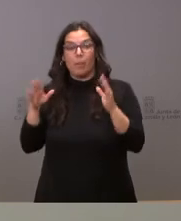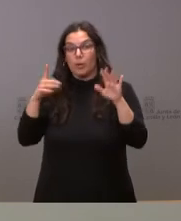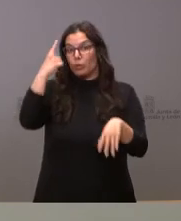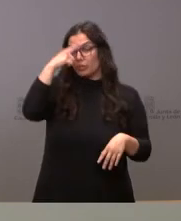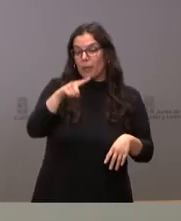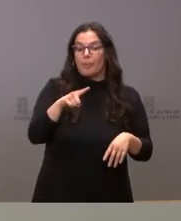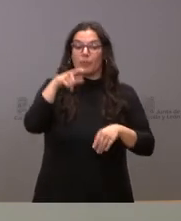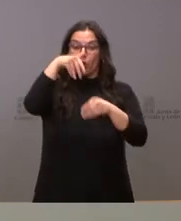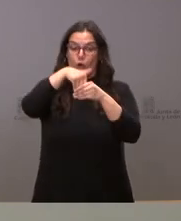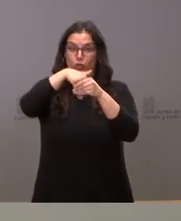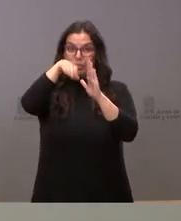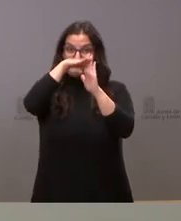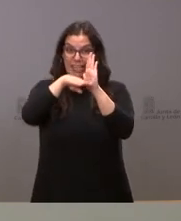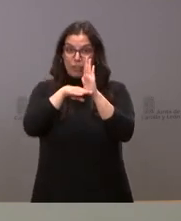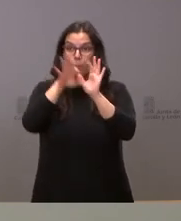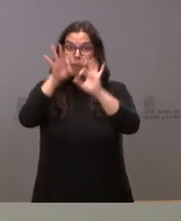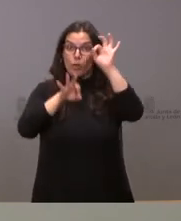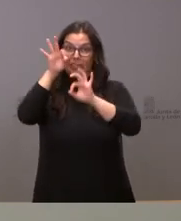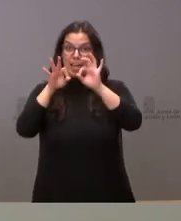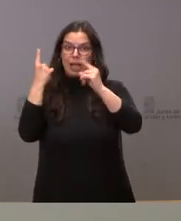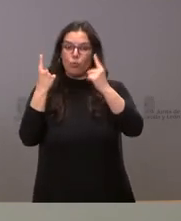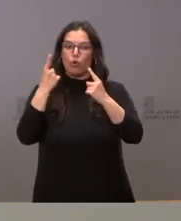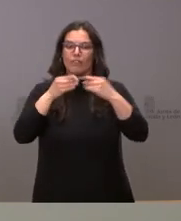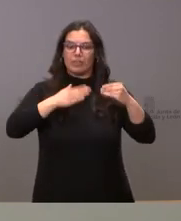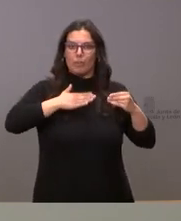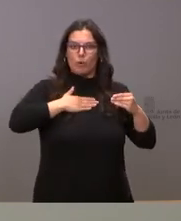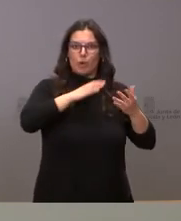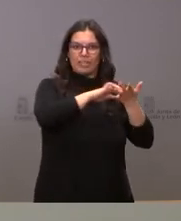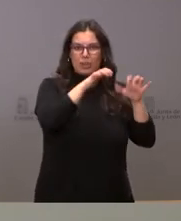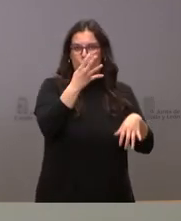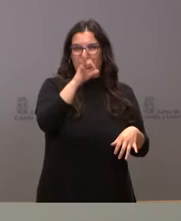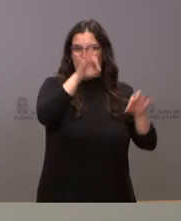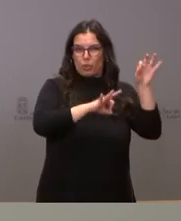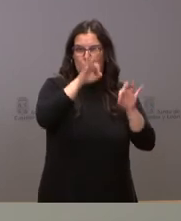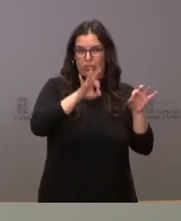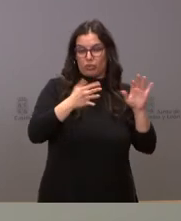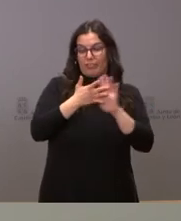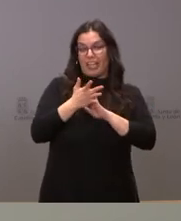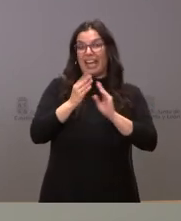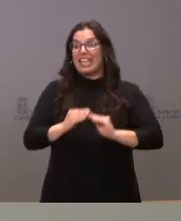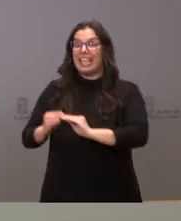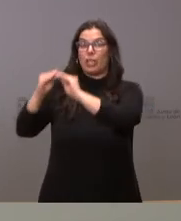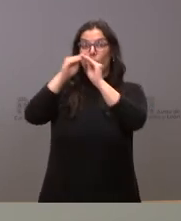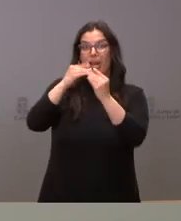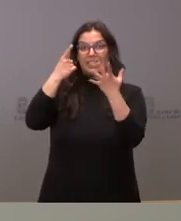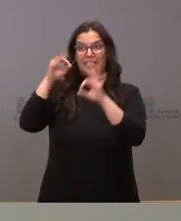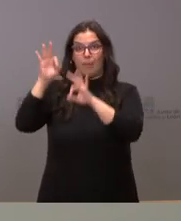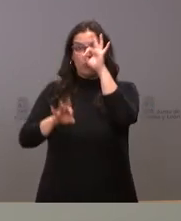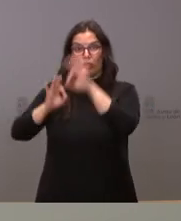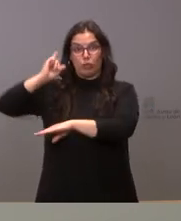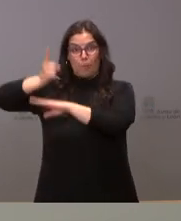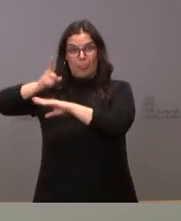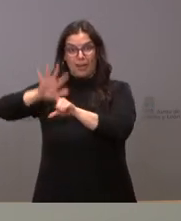currículum que está en el ámbito autonómico creo que es en torno al 40% que es una decisión de competencia autonómica en la definición del